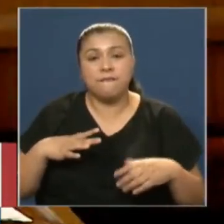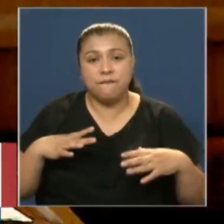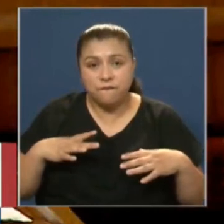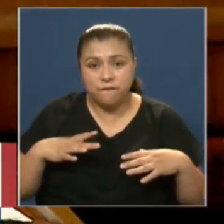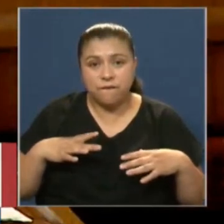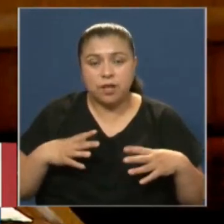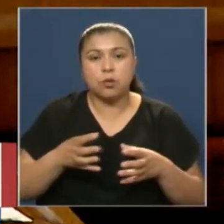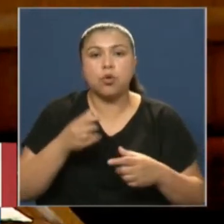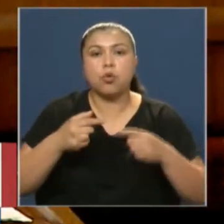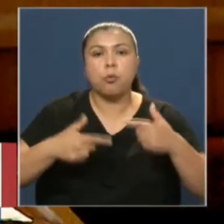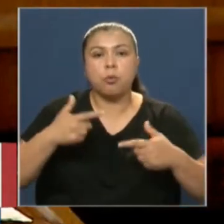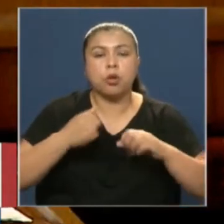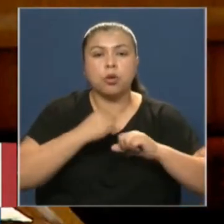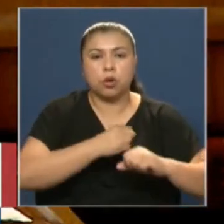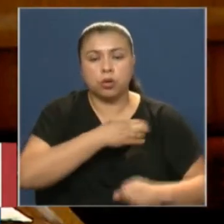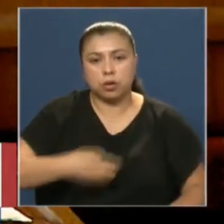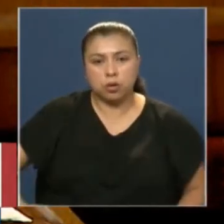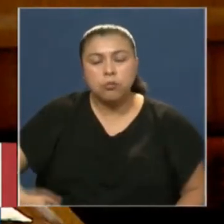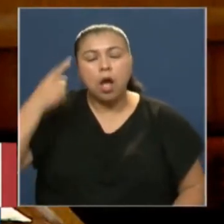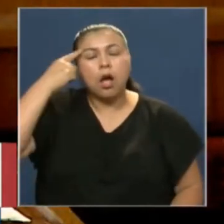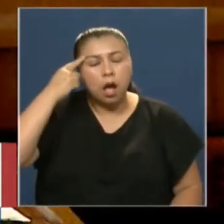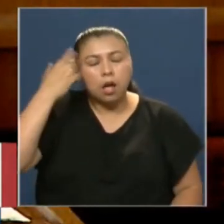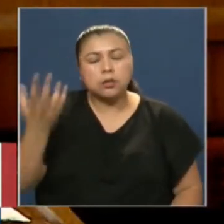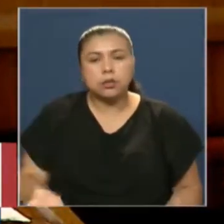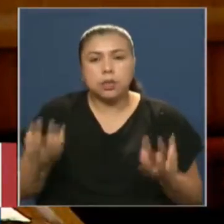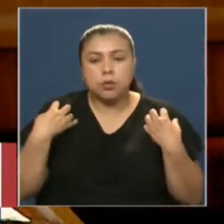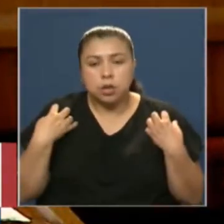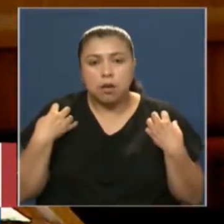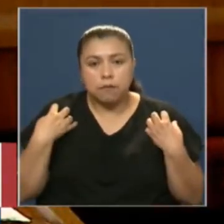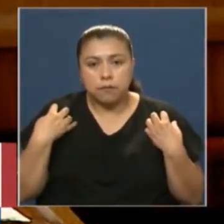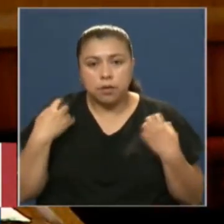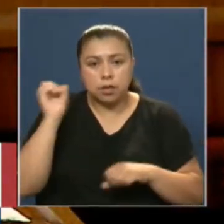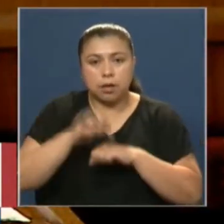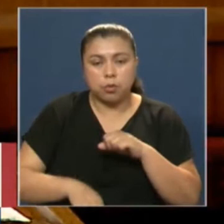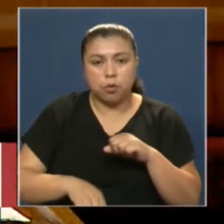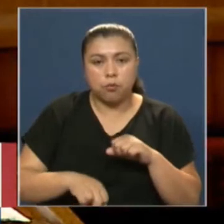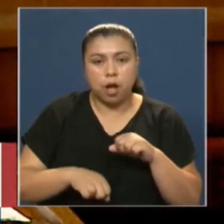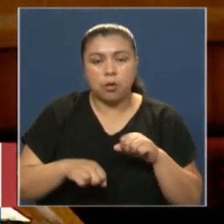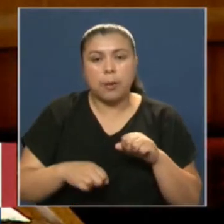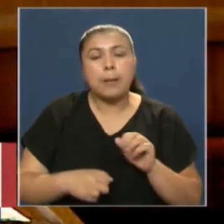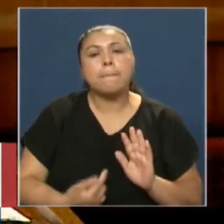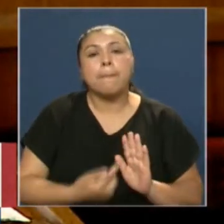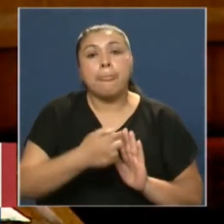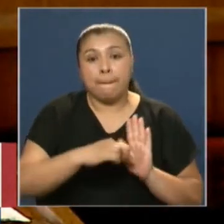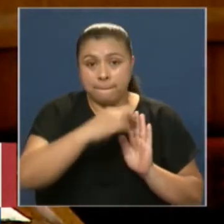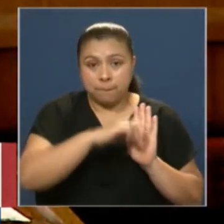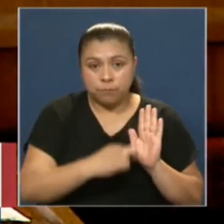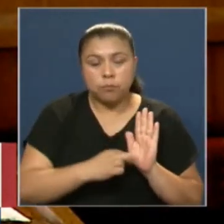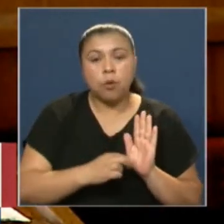mediante un acto reflexivo de cordura y responsabilidad aprobaron las disposiciones que lo hicieron posible.